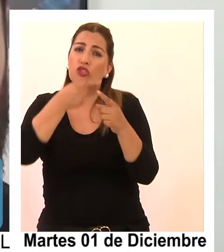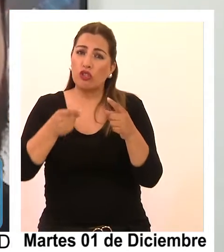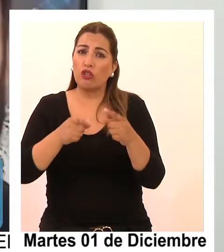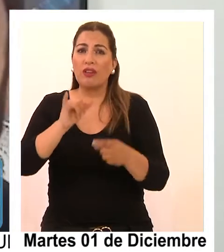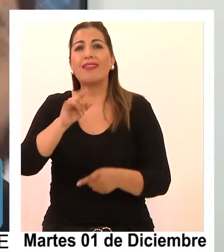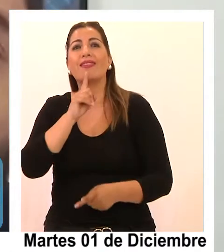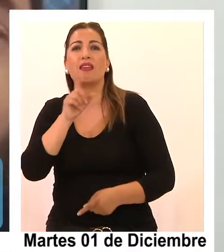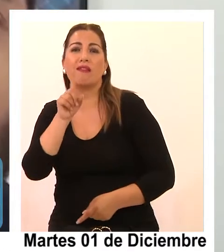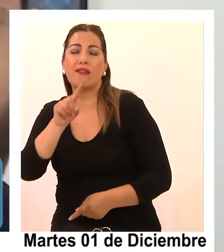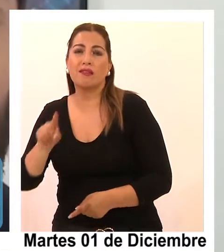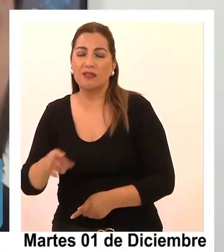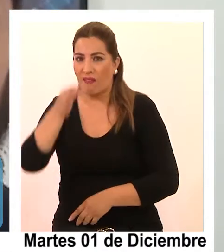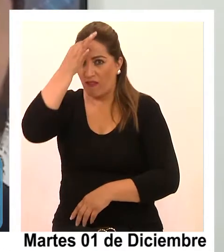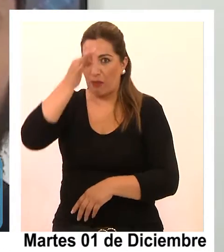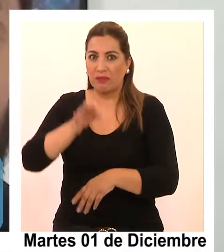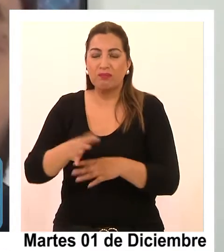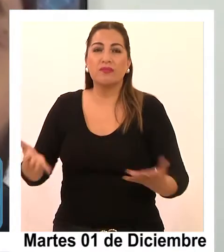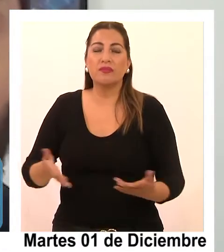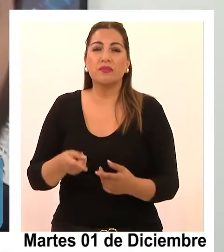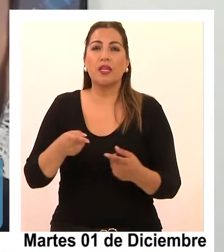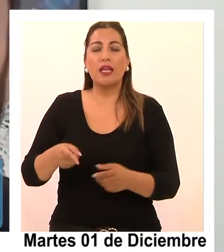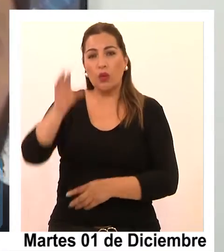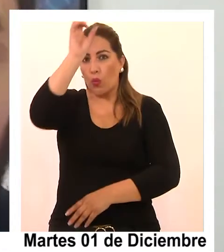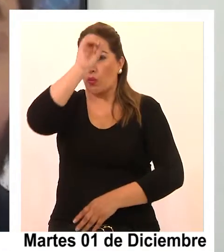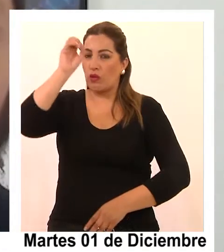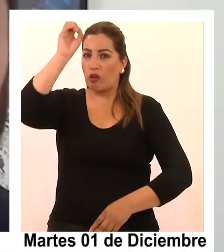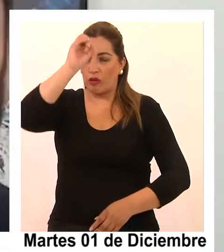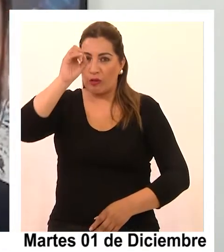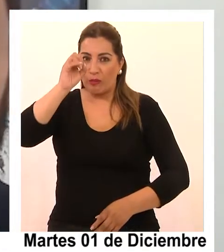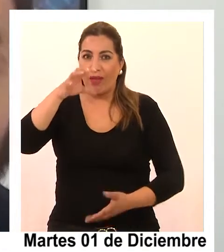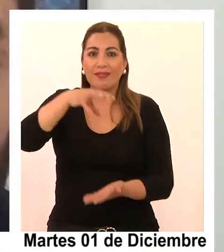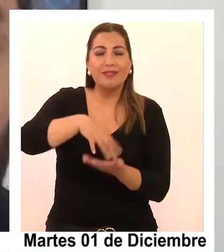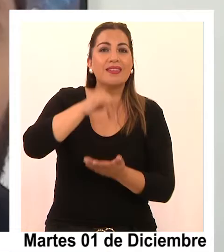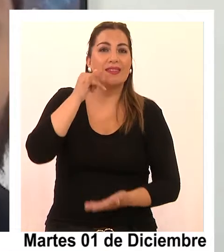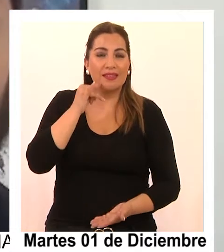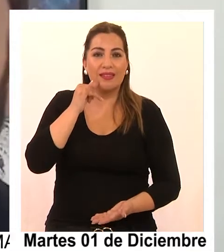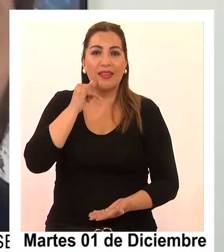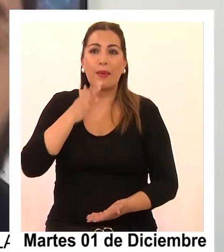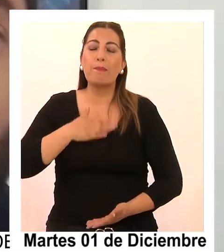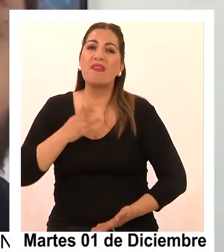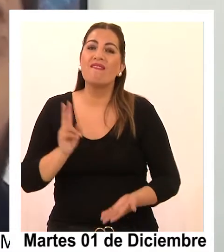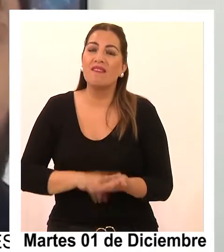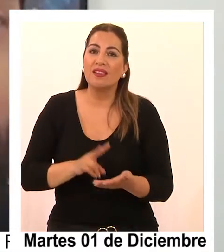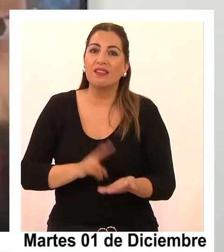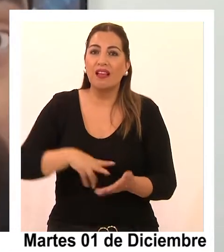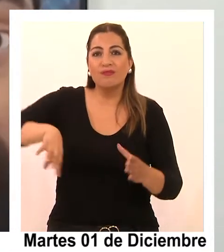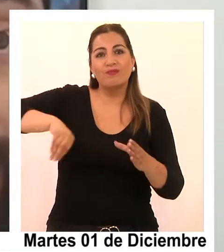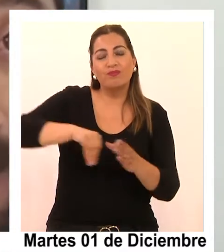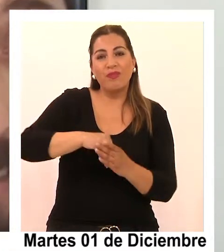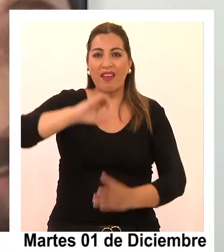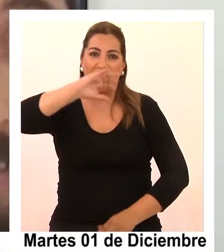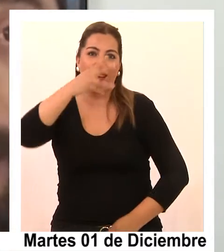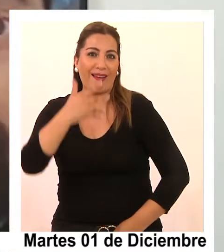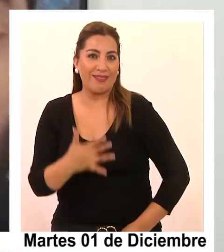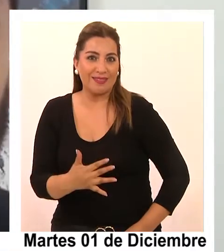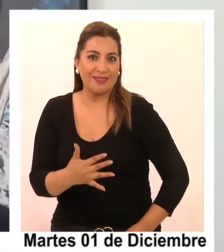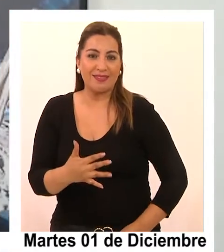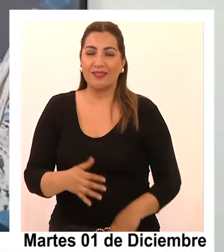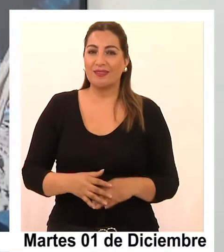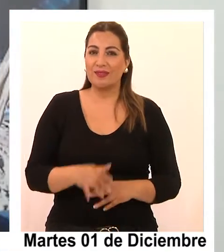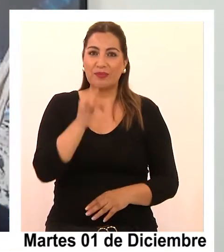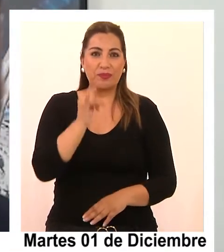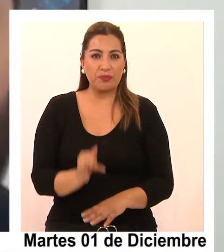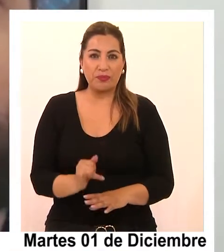ITS. Muy especialmente desde la mirada de nuestra región, de nuestra realidad, que es parte de la característica que